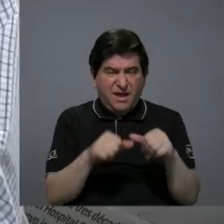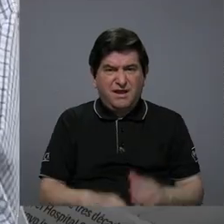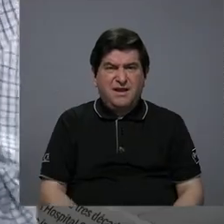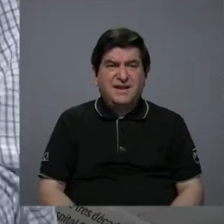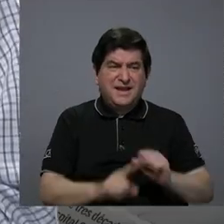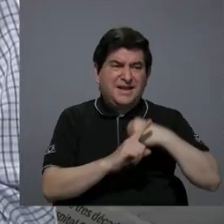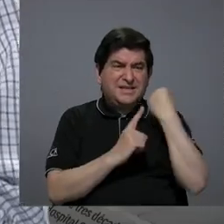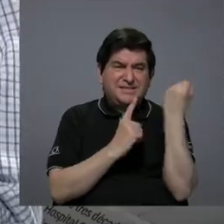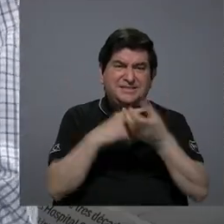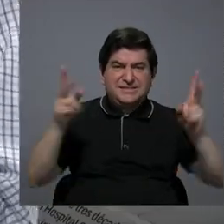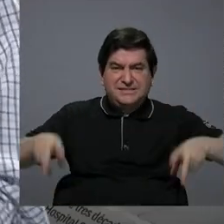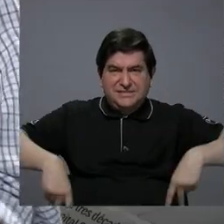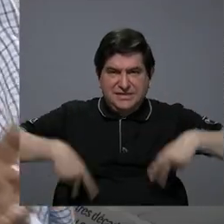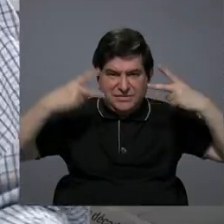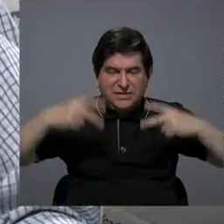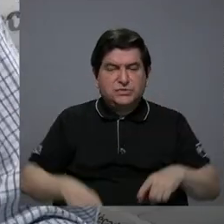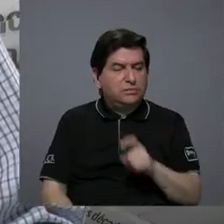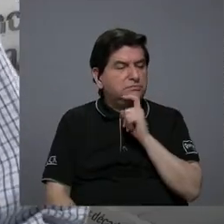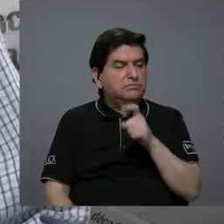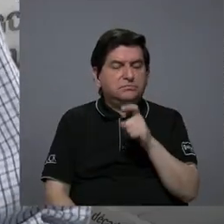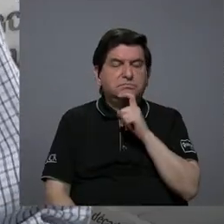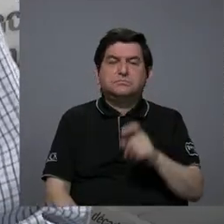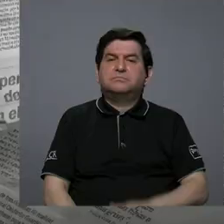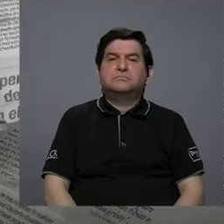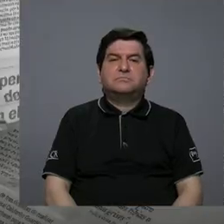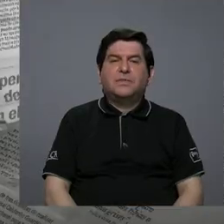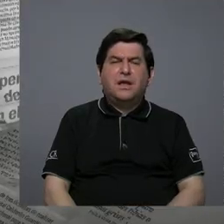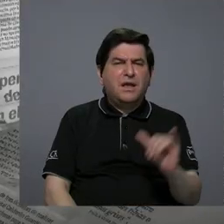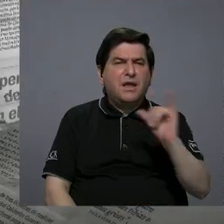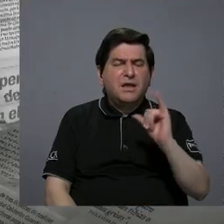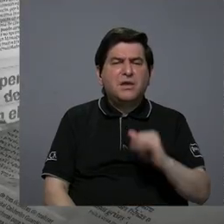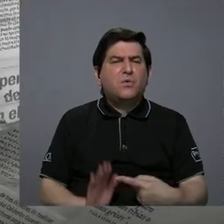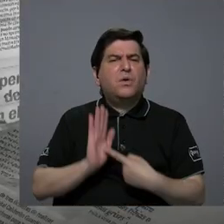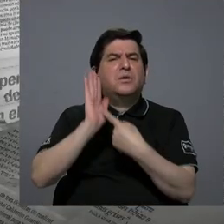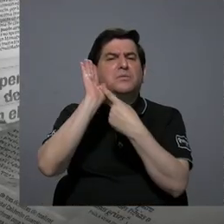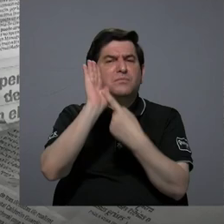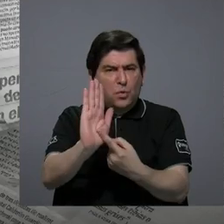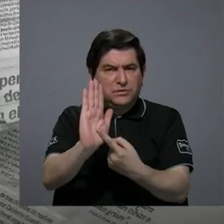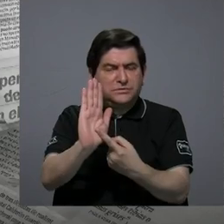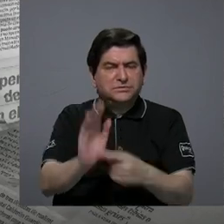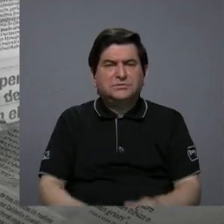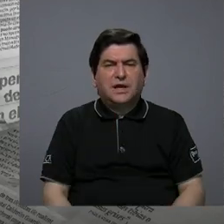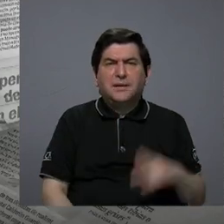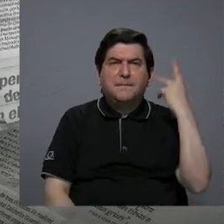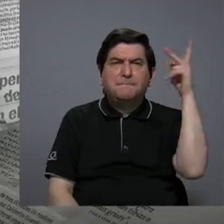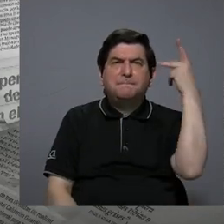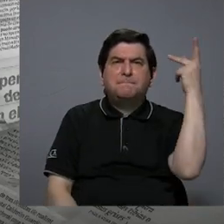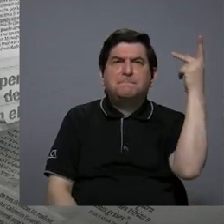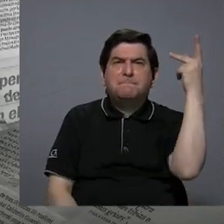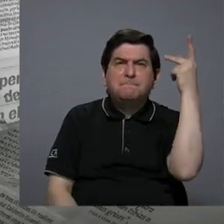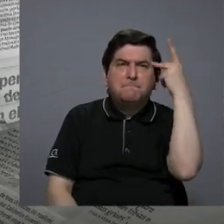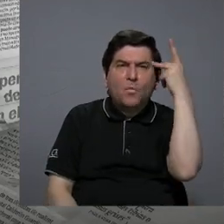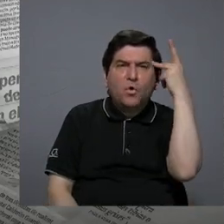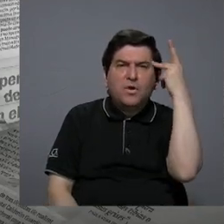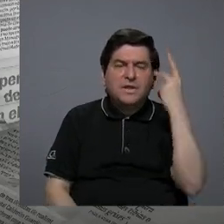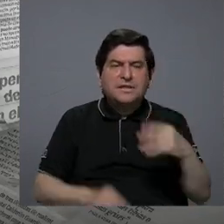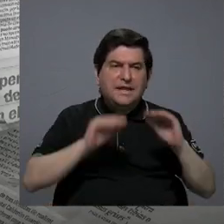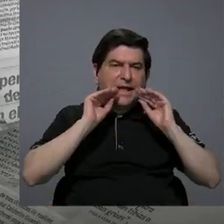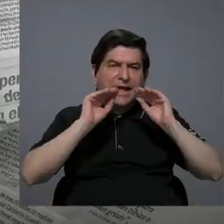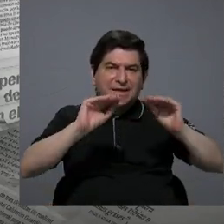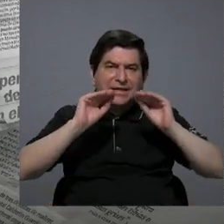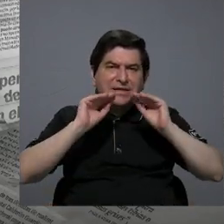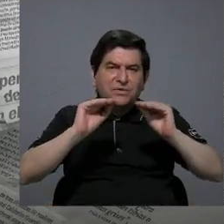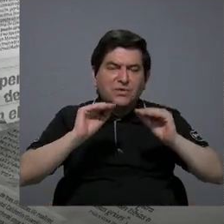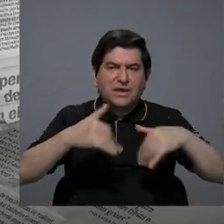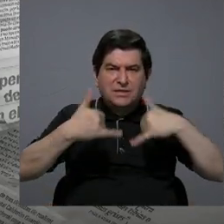donde las condiciones de vida son más difíciles. Sí, eso también es un reflejo de la política educativa